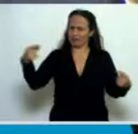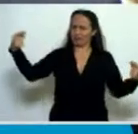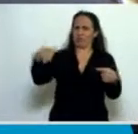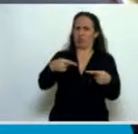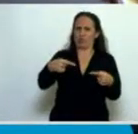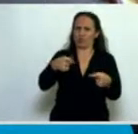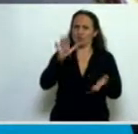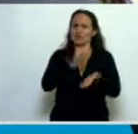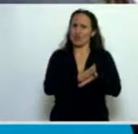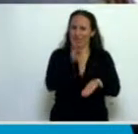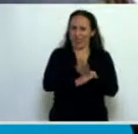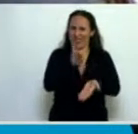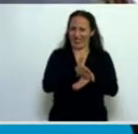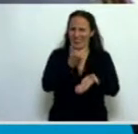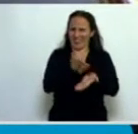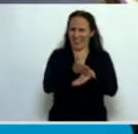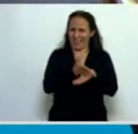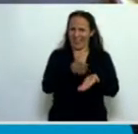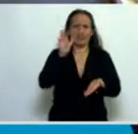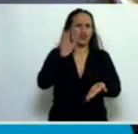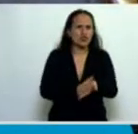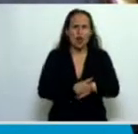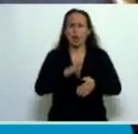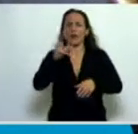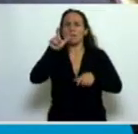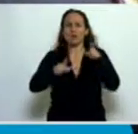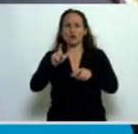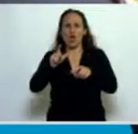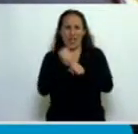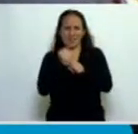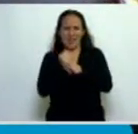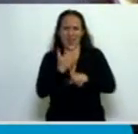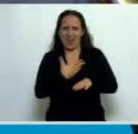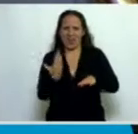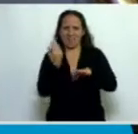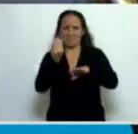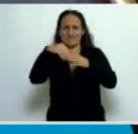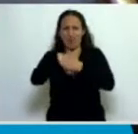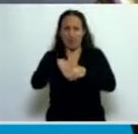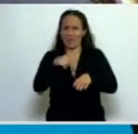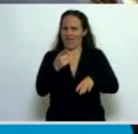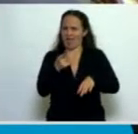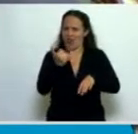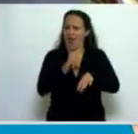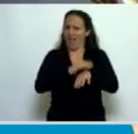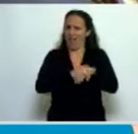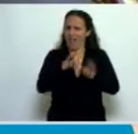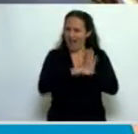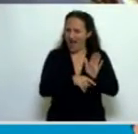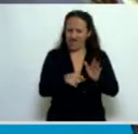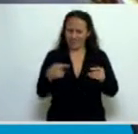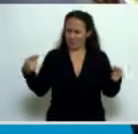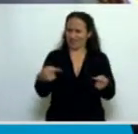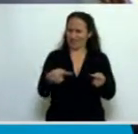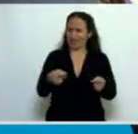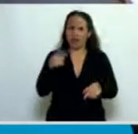la tradición jurídica de los criterios sobre responsabilidad de los funcionarios, del interés del Estado en que los funcionarios actúen